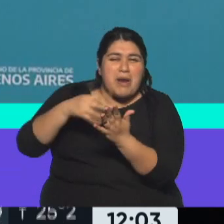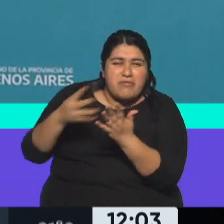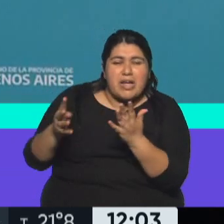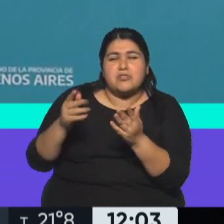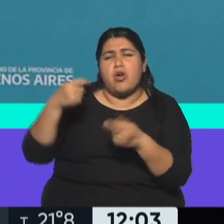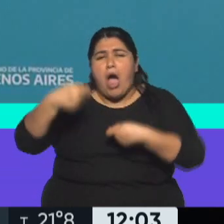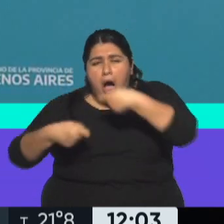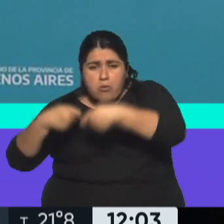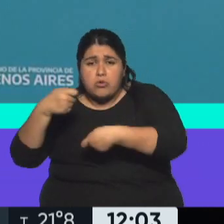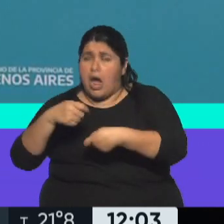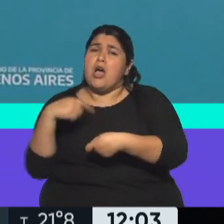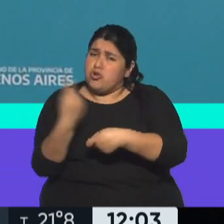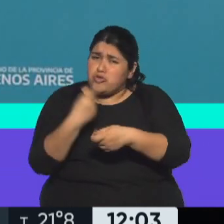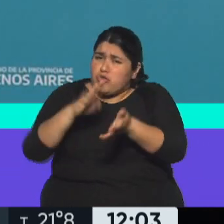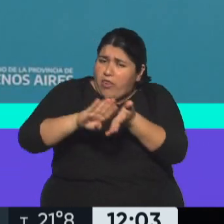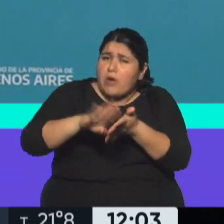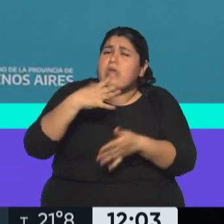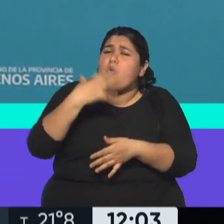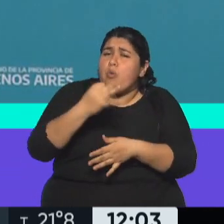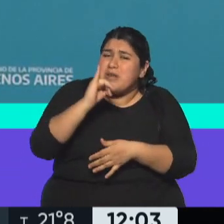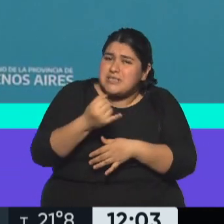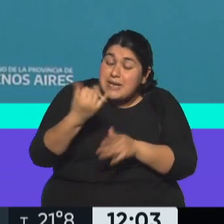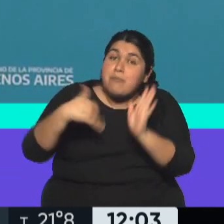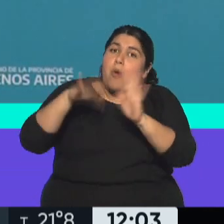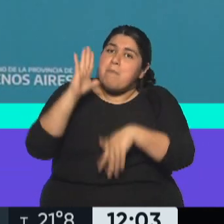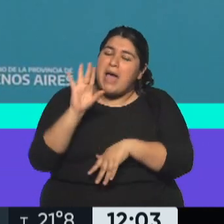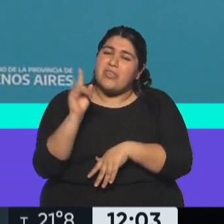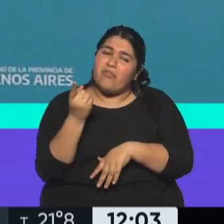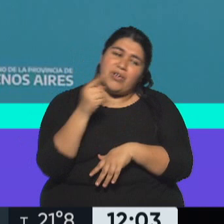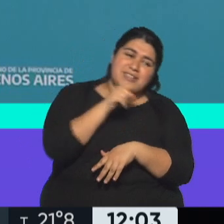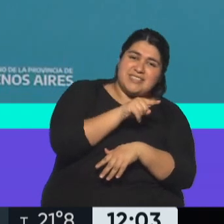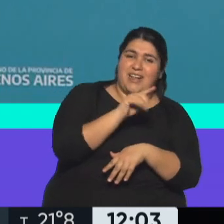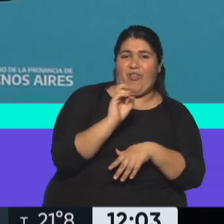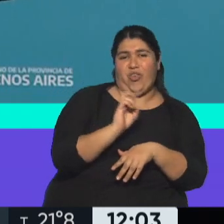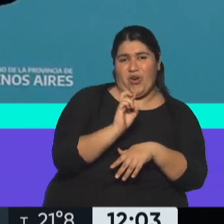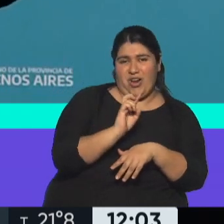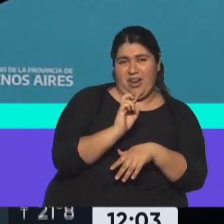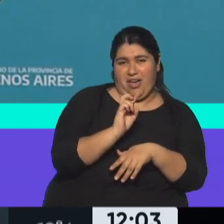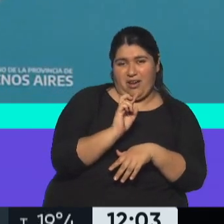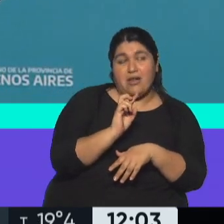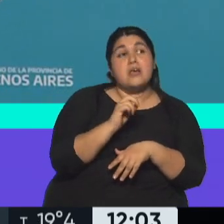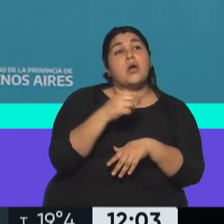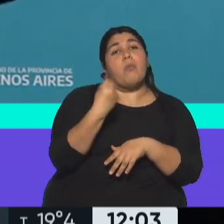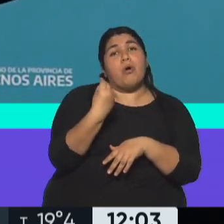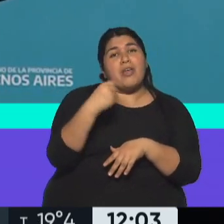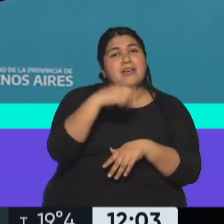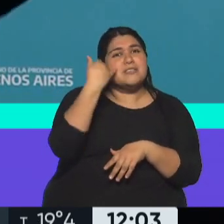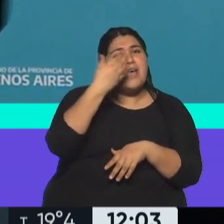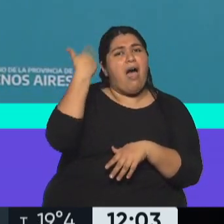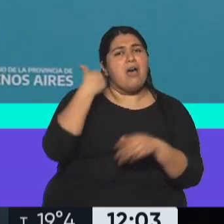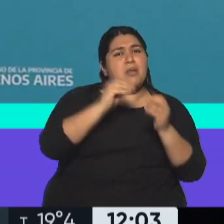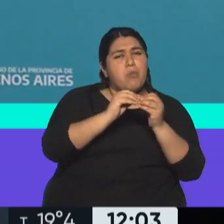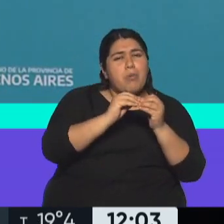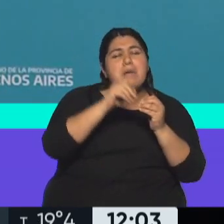distinto, siempre hay que cumplir la deuda que se toma, pero la más difícil es la que está en moneda extranjera, que además nos había llevado al problema de los